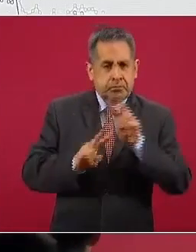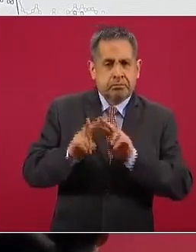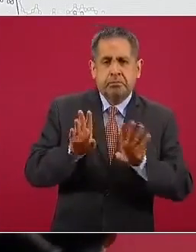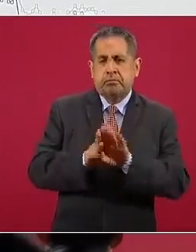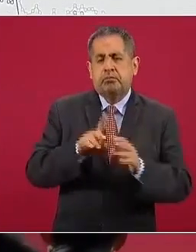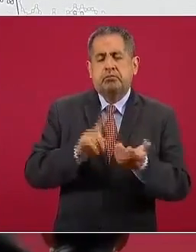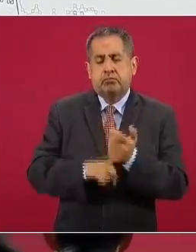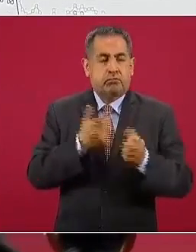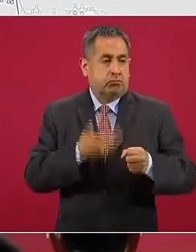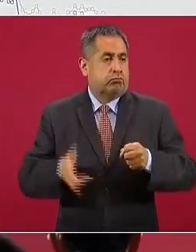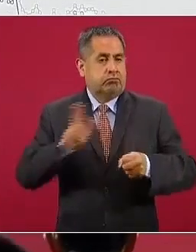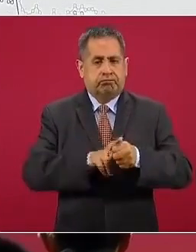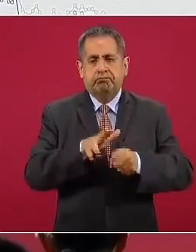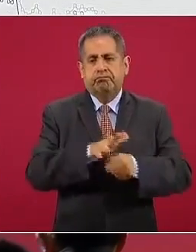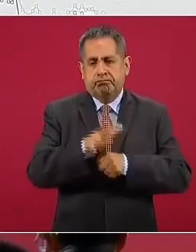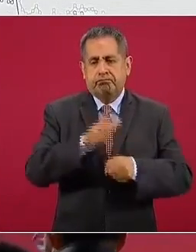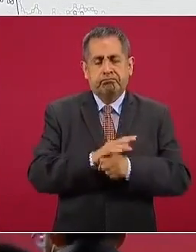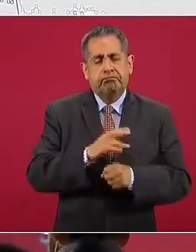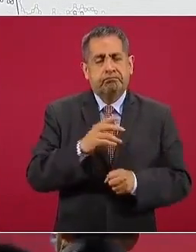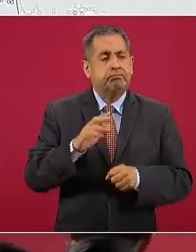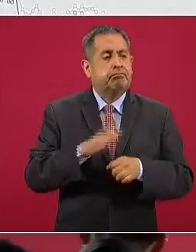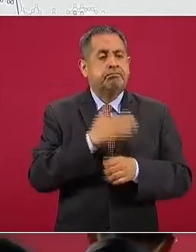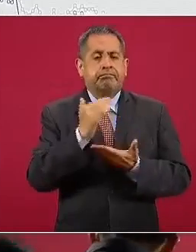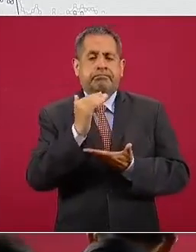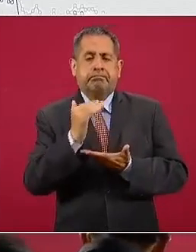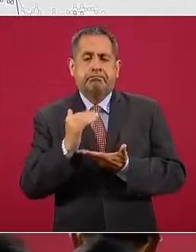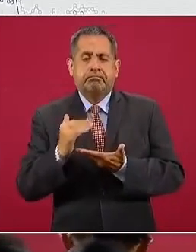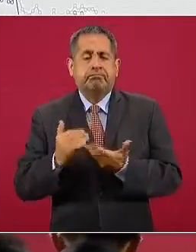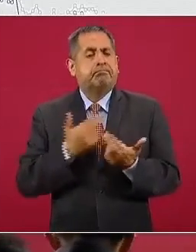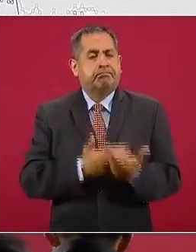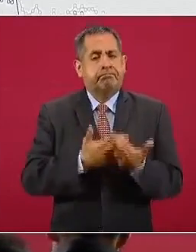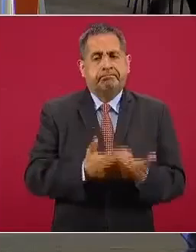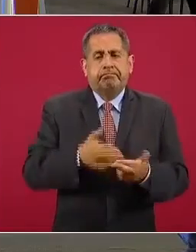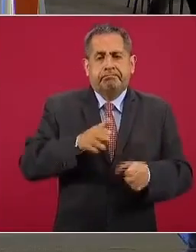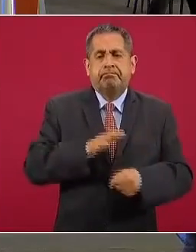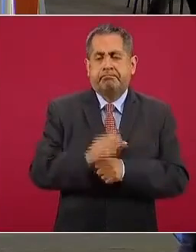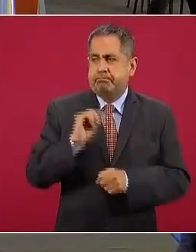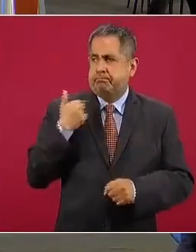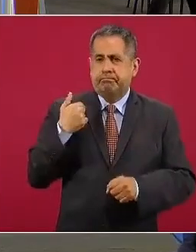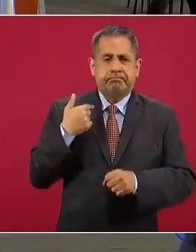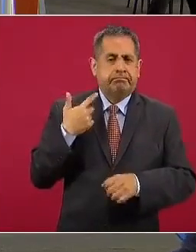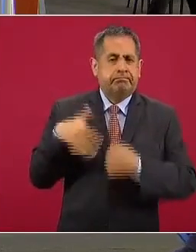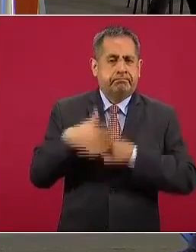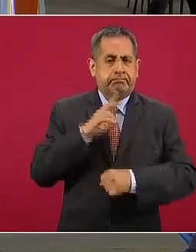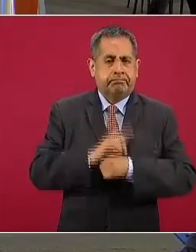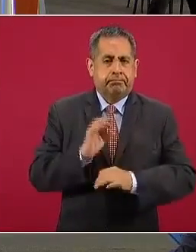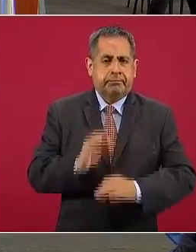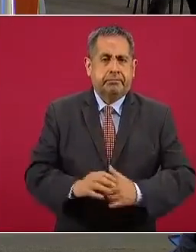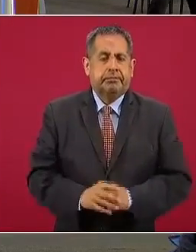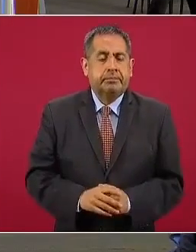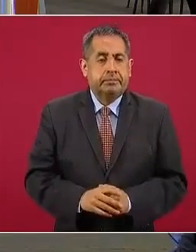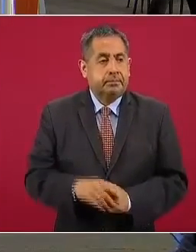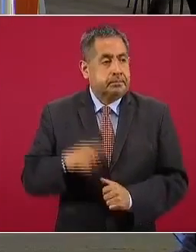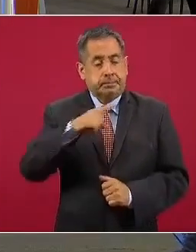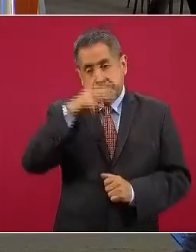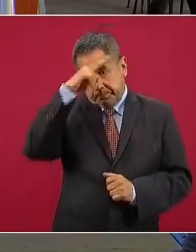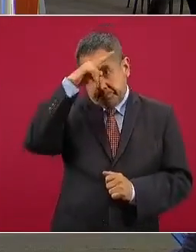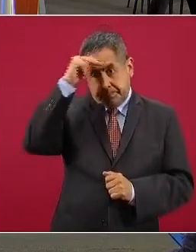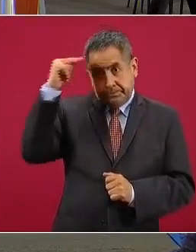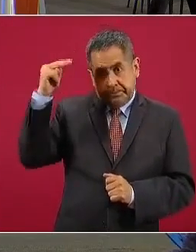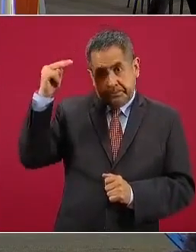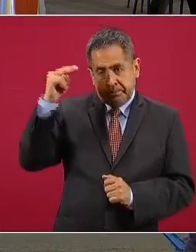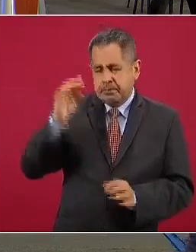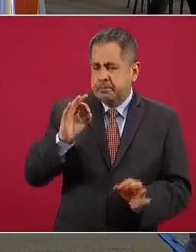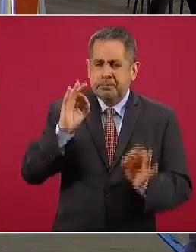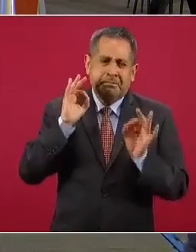también en general en descenso con un balance neutro en los últimos quince días. La siguiente. El Estado de Nayarit muy bien,